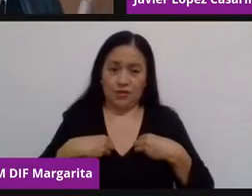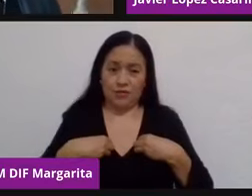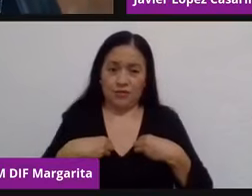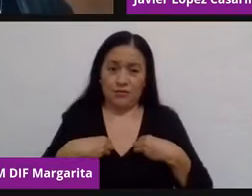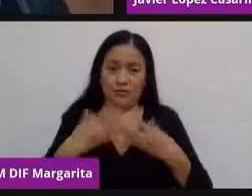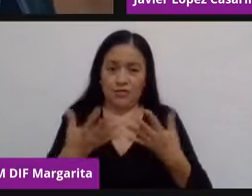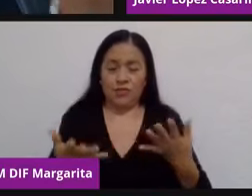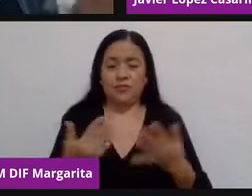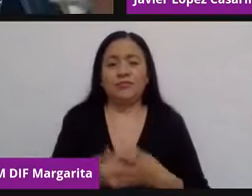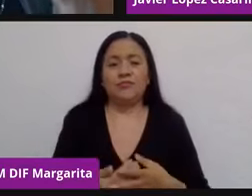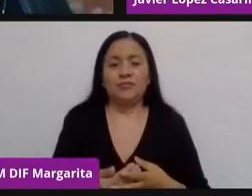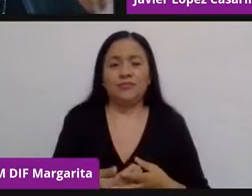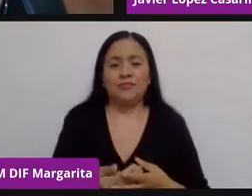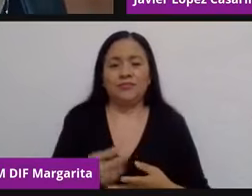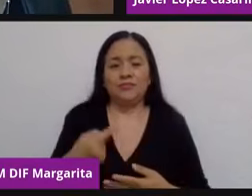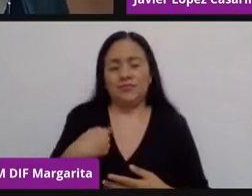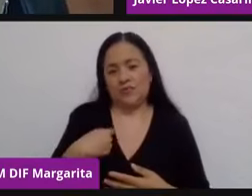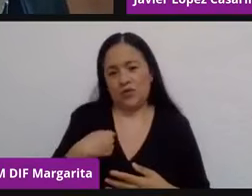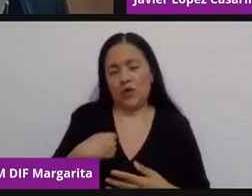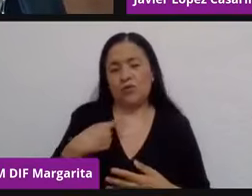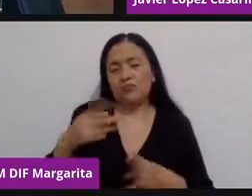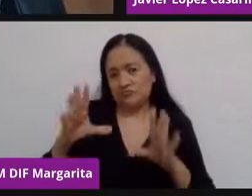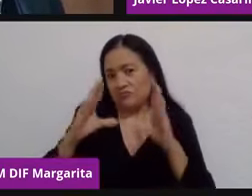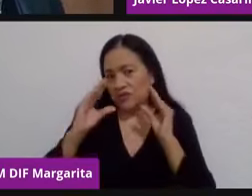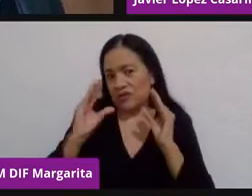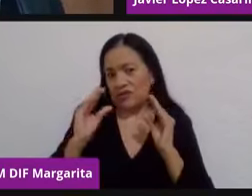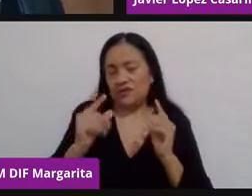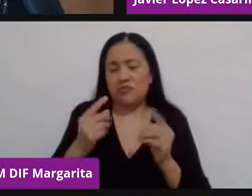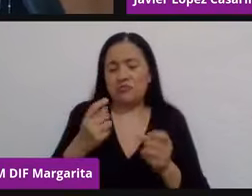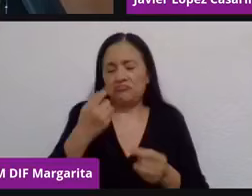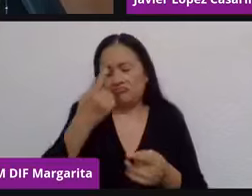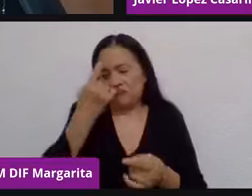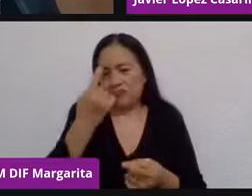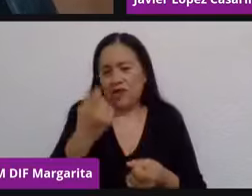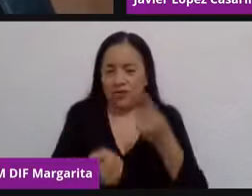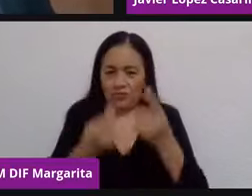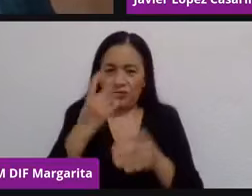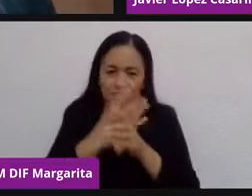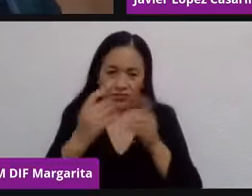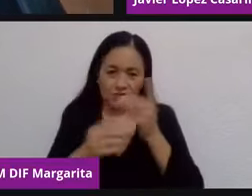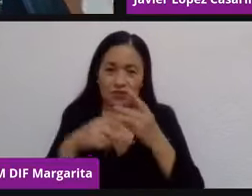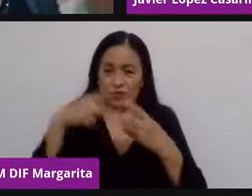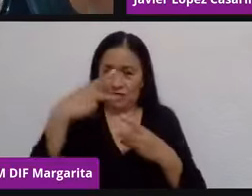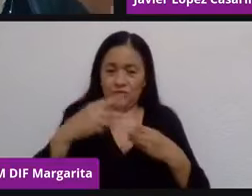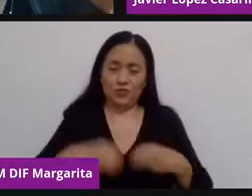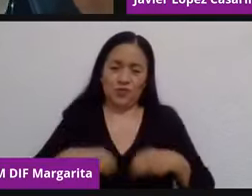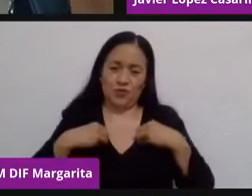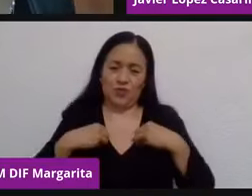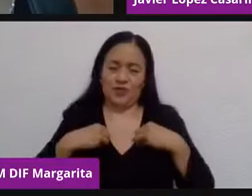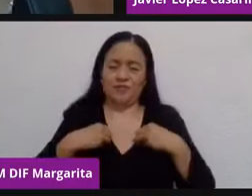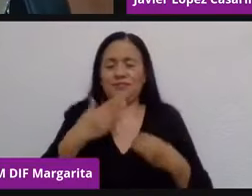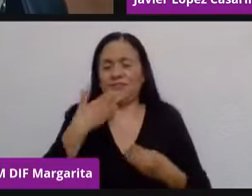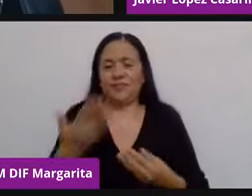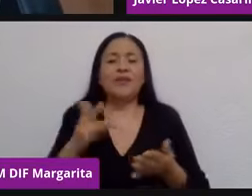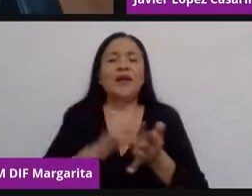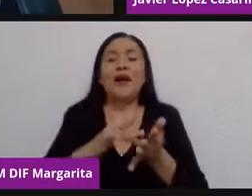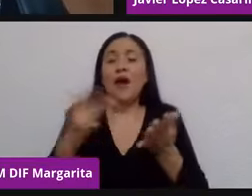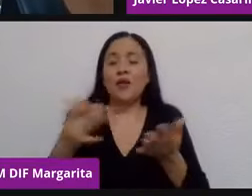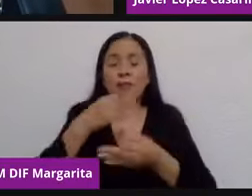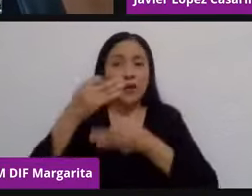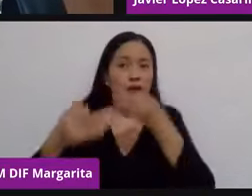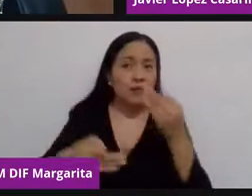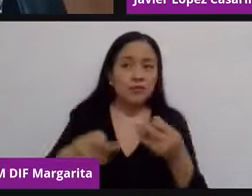toda, pero humildemente usted nos comparte un pedazo de su vida grande, grande, y bueno, voy a, para que toda la audiencia